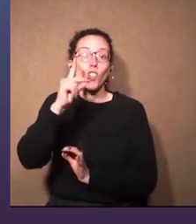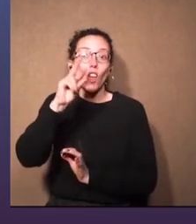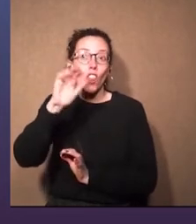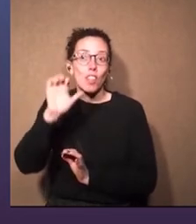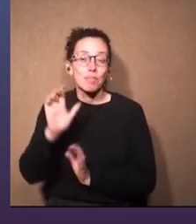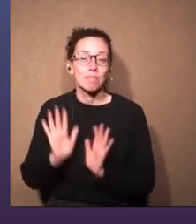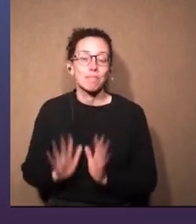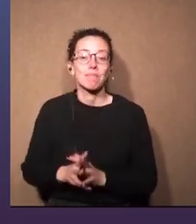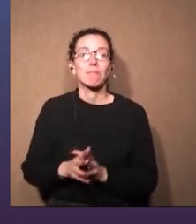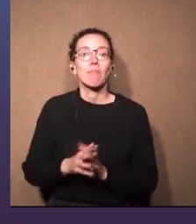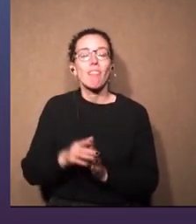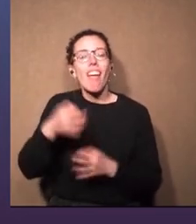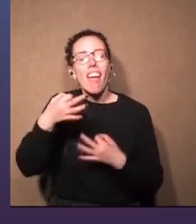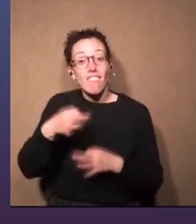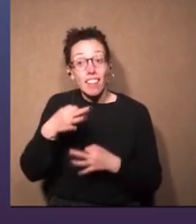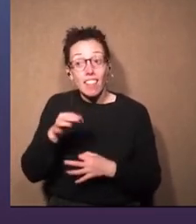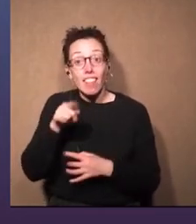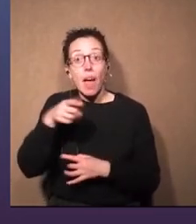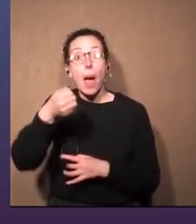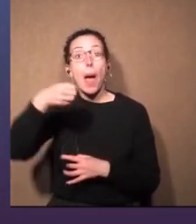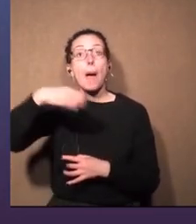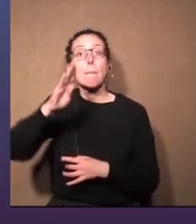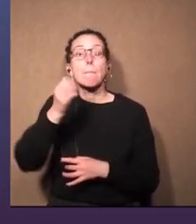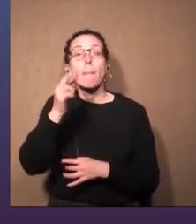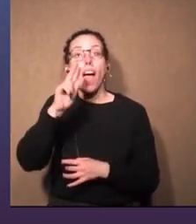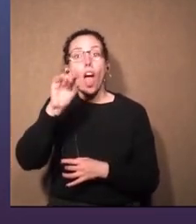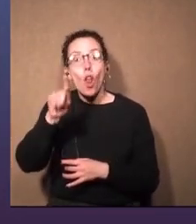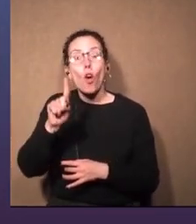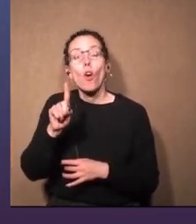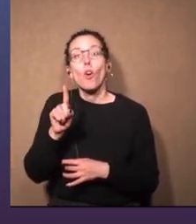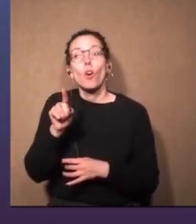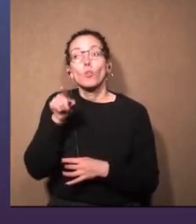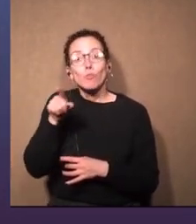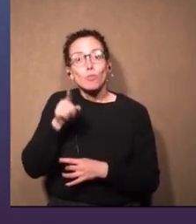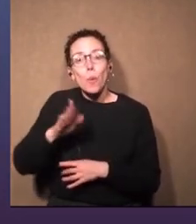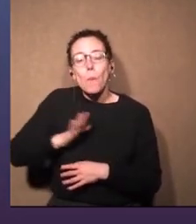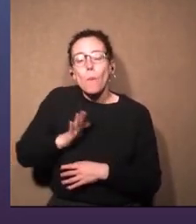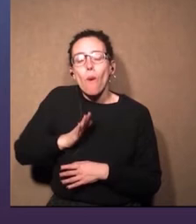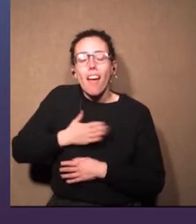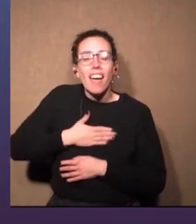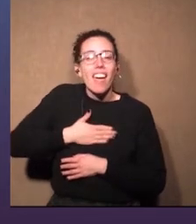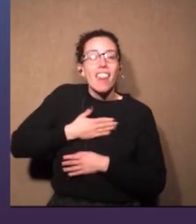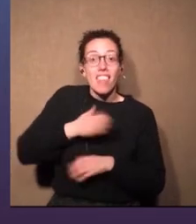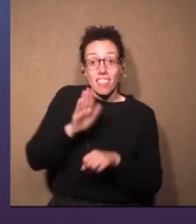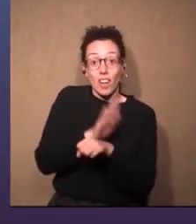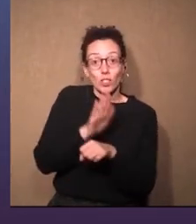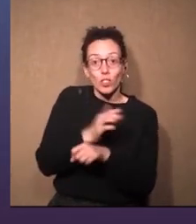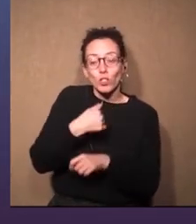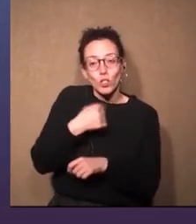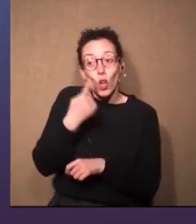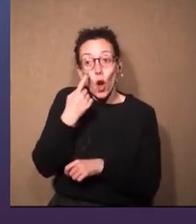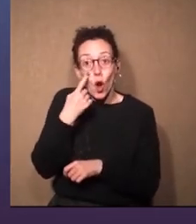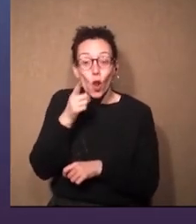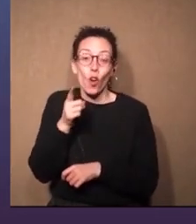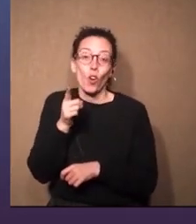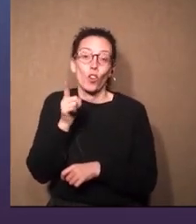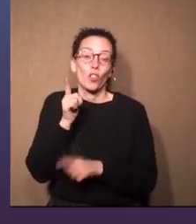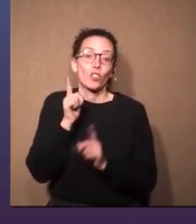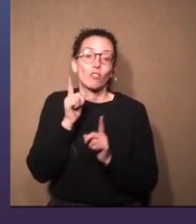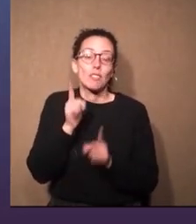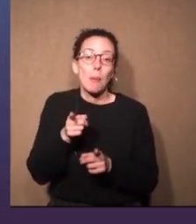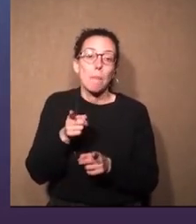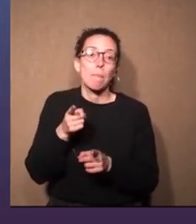Es verdad que además Amparo, sos una mujer muy querida entre los actores, yo te conozco desde ese,